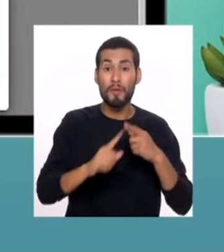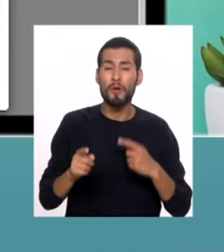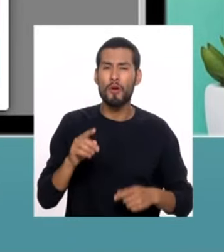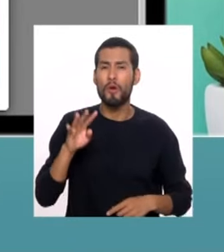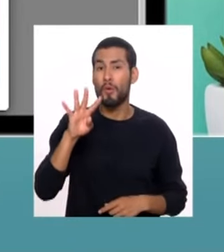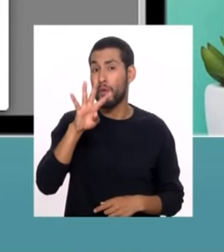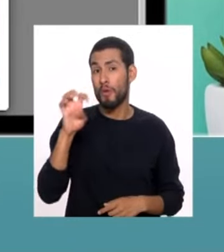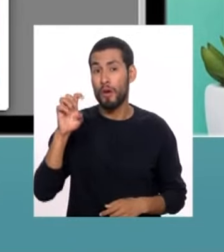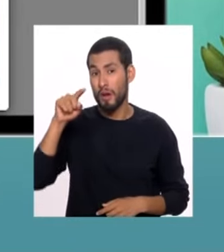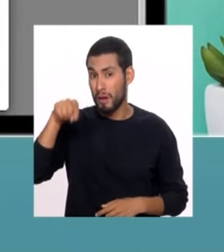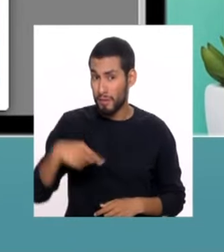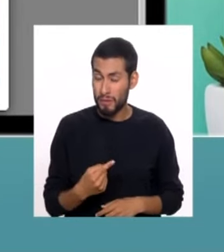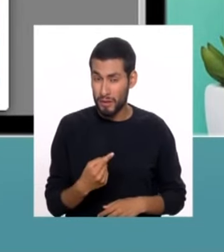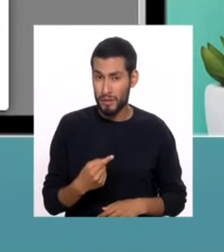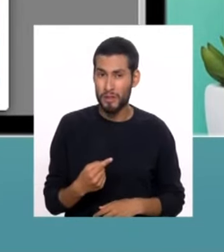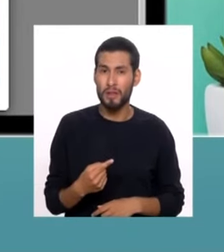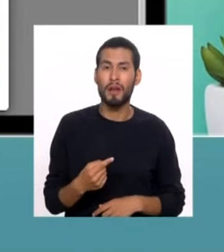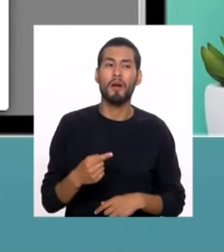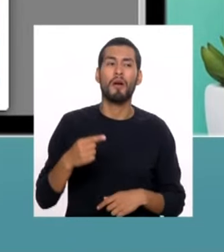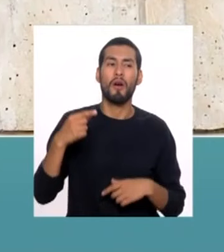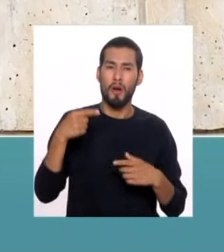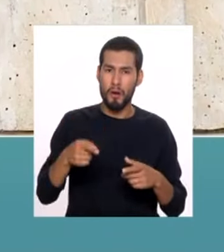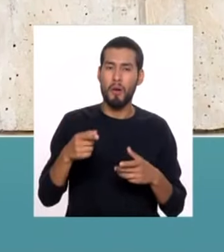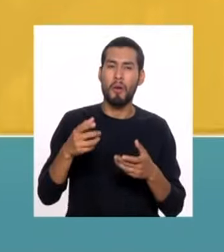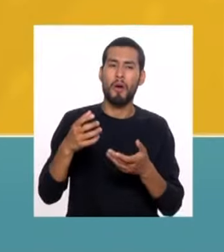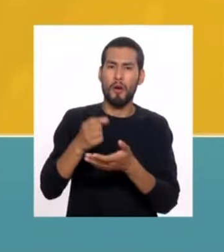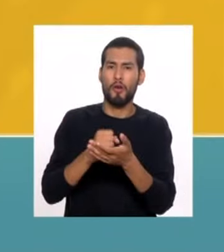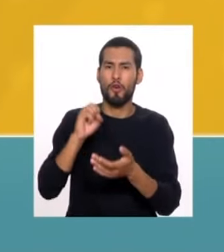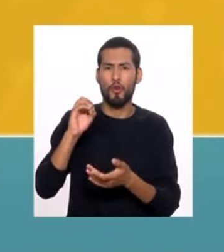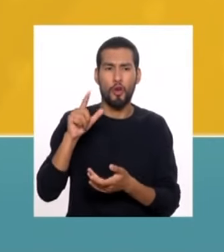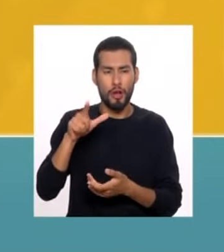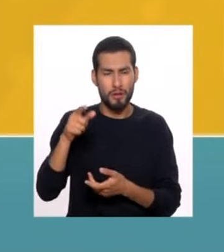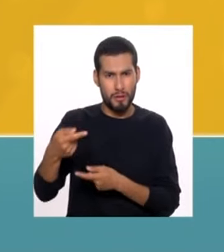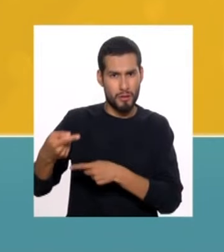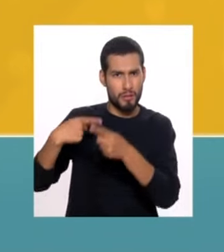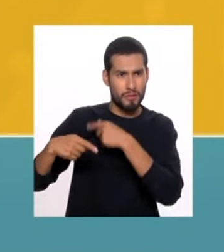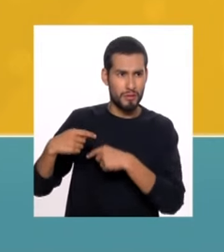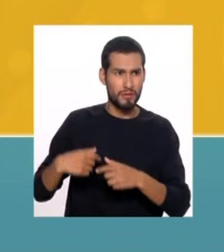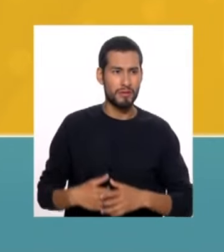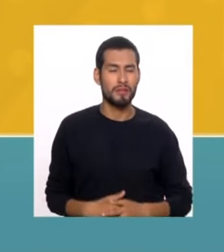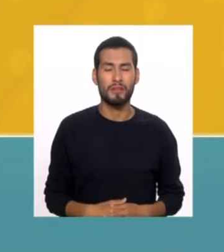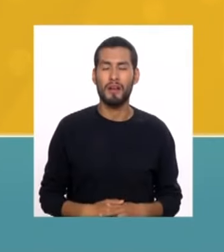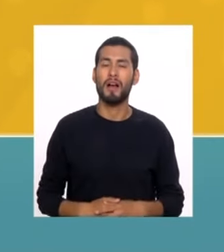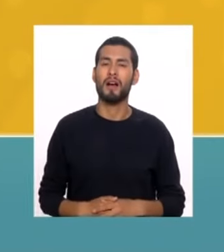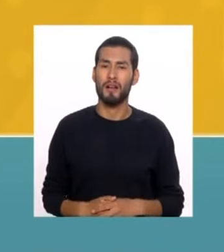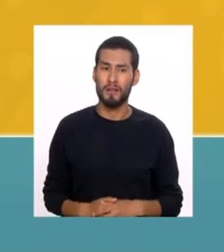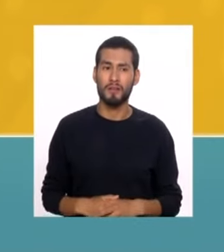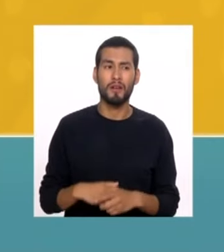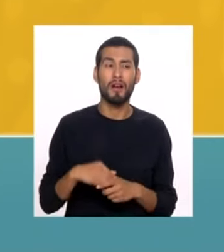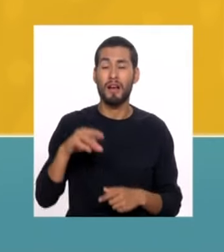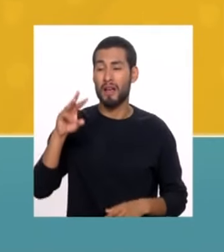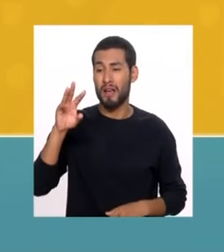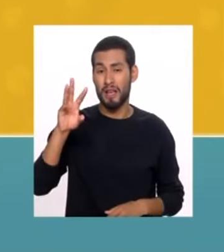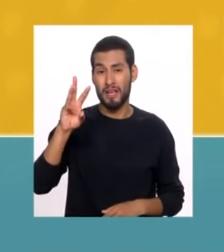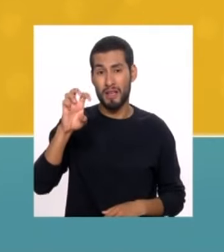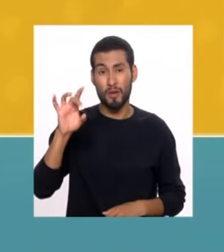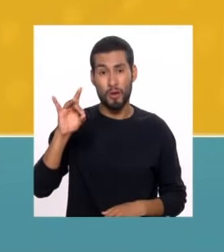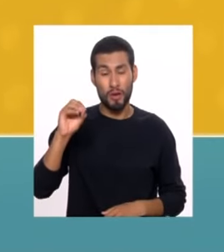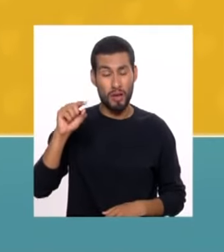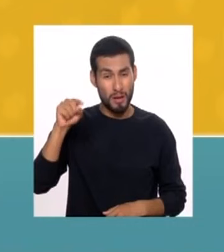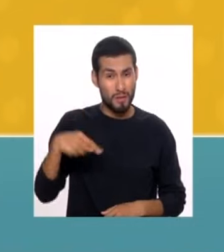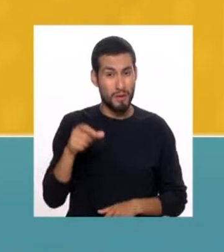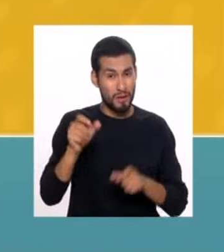400 mil han activado su clave sol para la devolución. Ah, ok. O sea, hay 680 mil